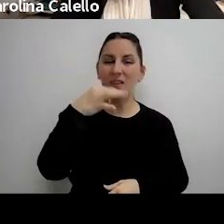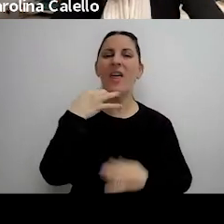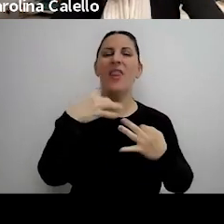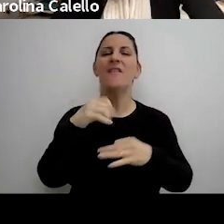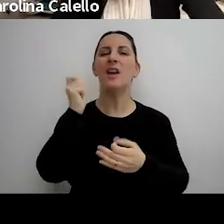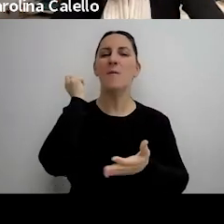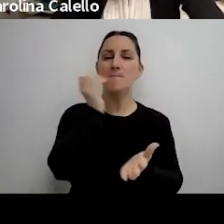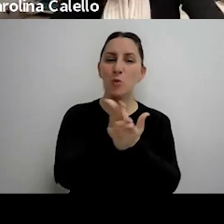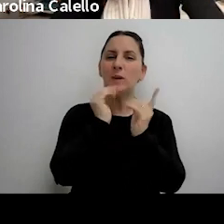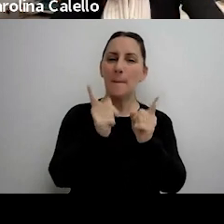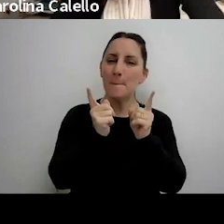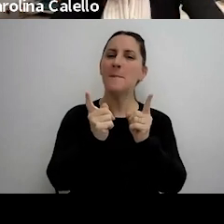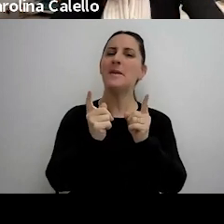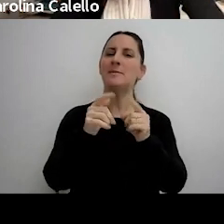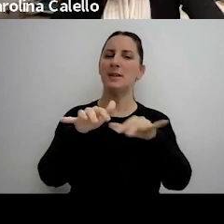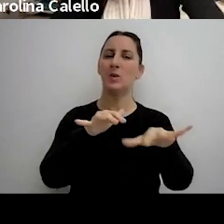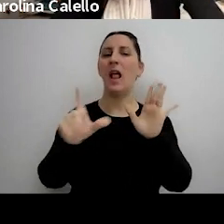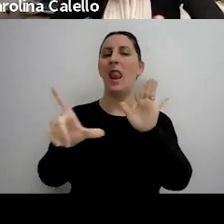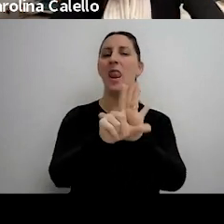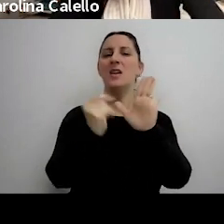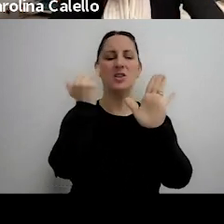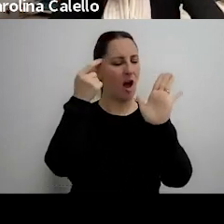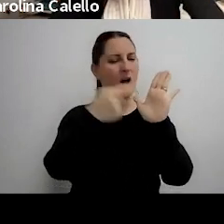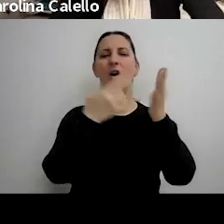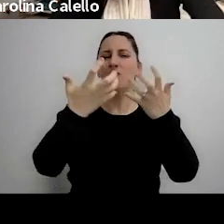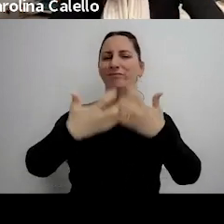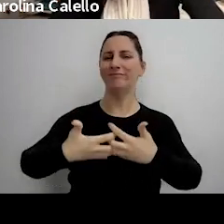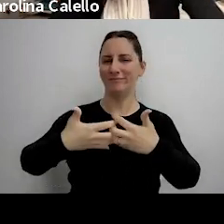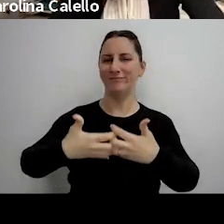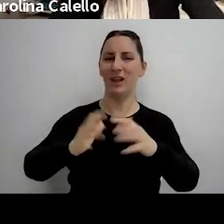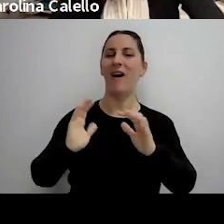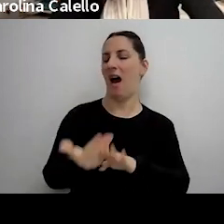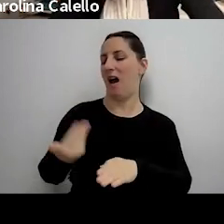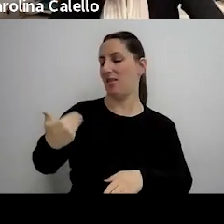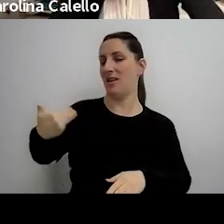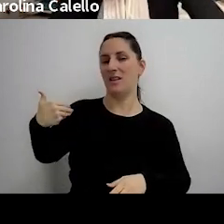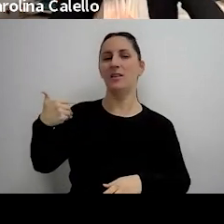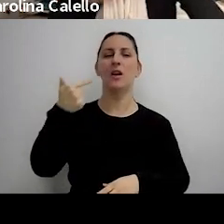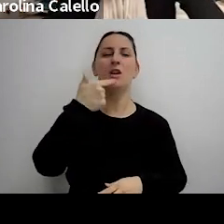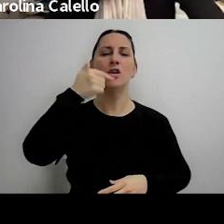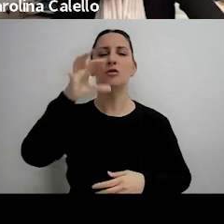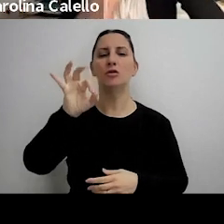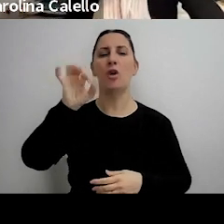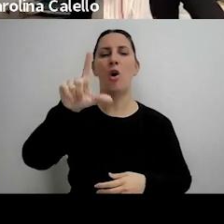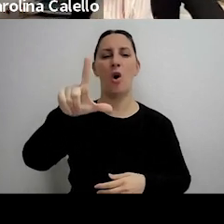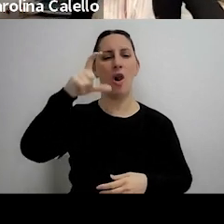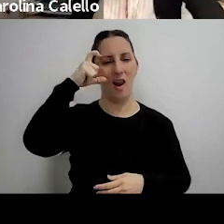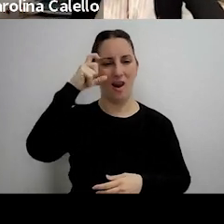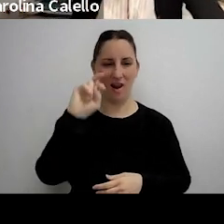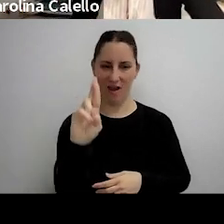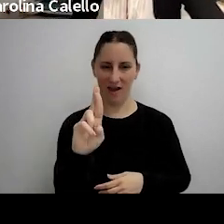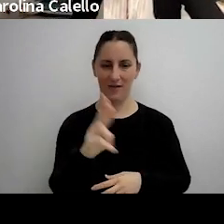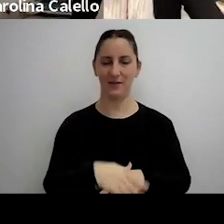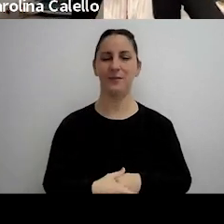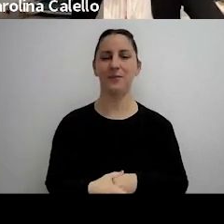multa en el mismo acto porque la ley ya estaba vigente y ya había un antecedente que era Soler con lo